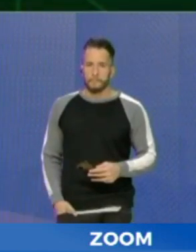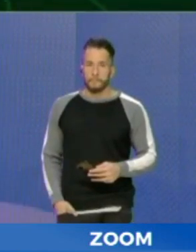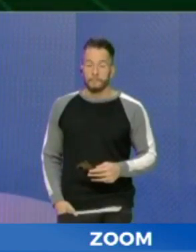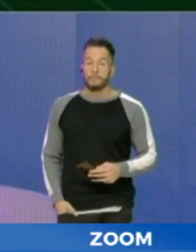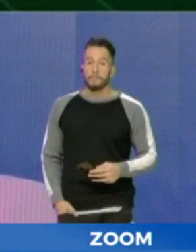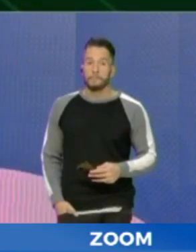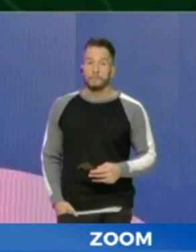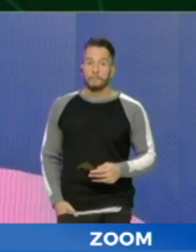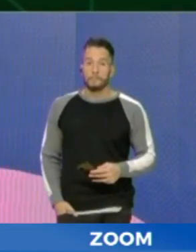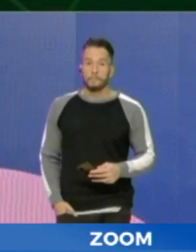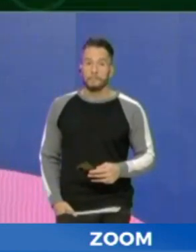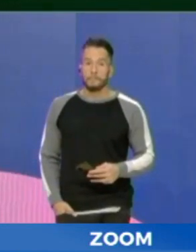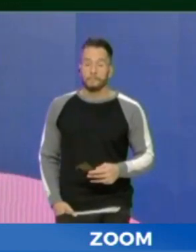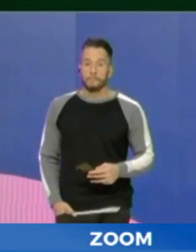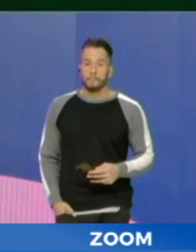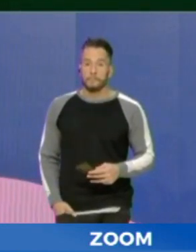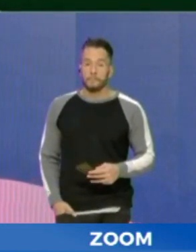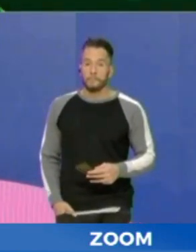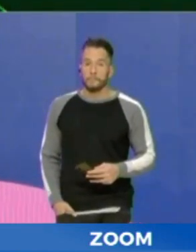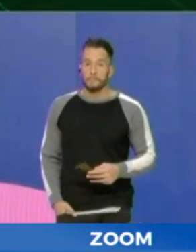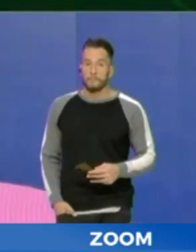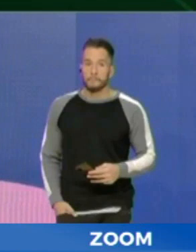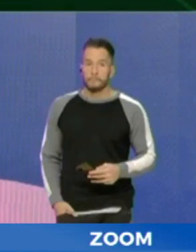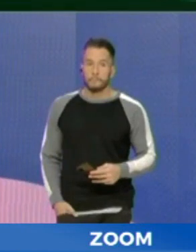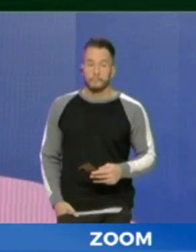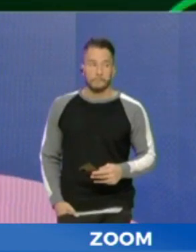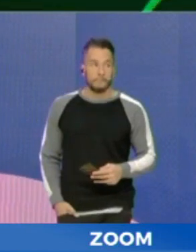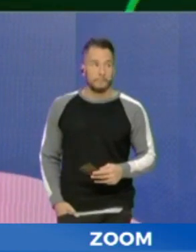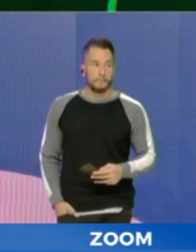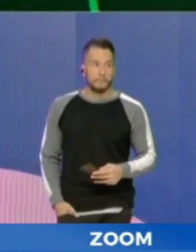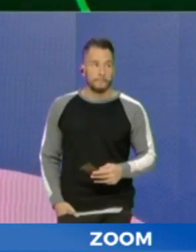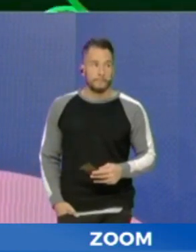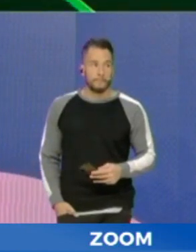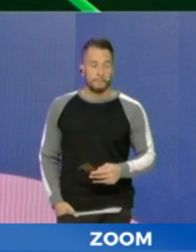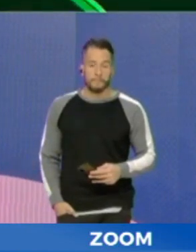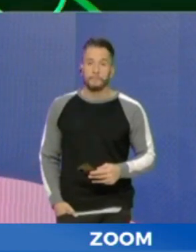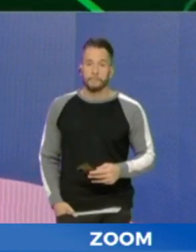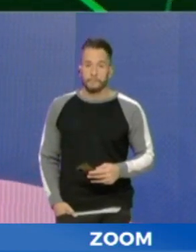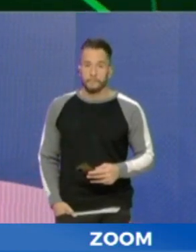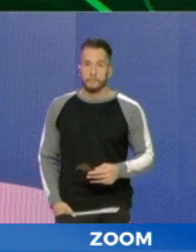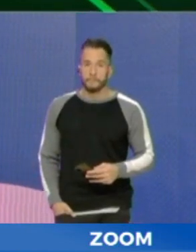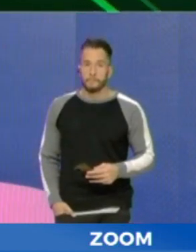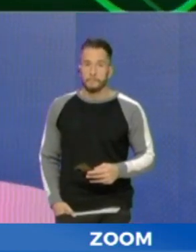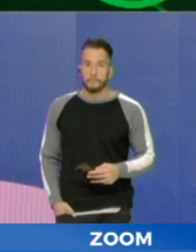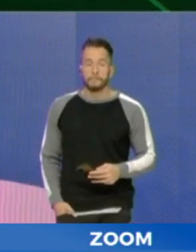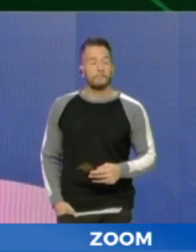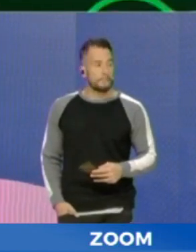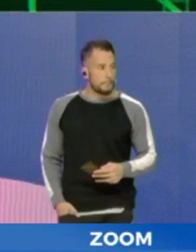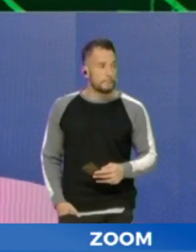Corrientes, están en distintas provincias argentinas y ha llegado hasta del otro lado de la cordillera hasta Chile.